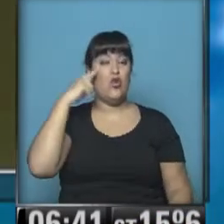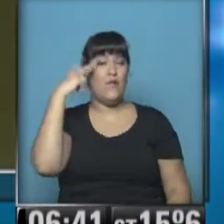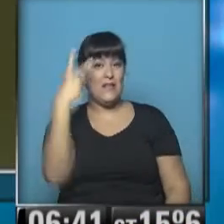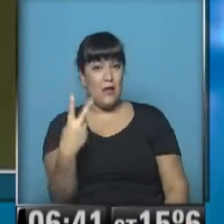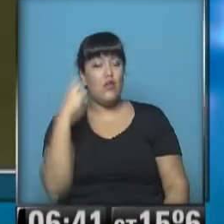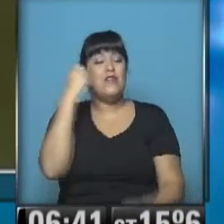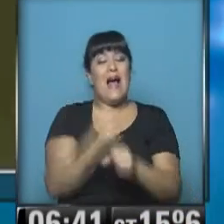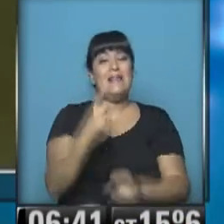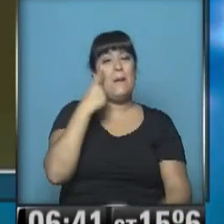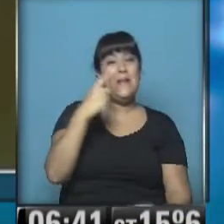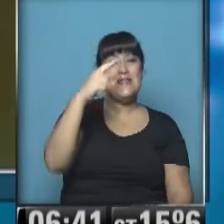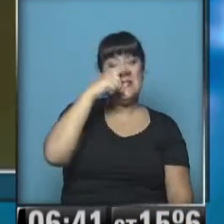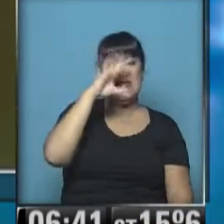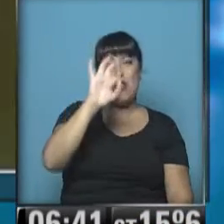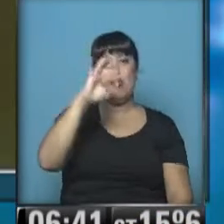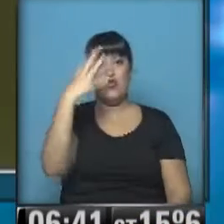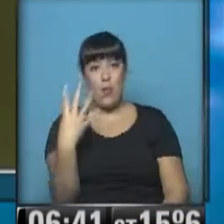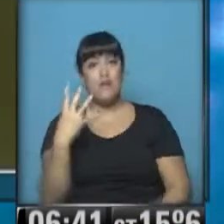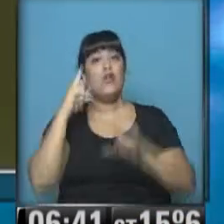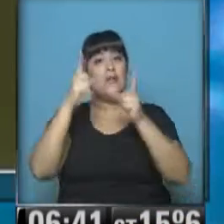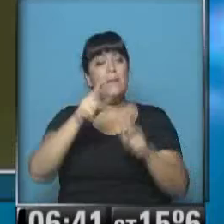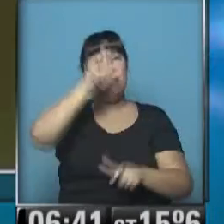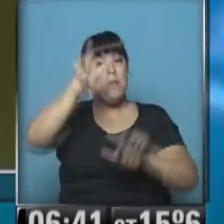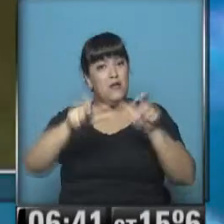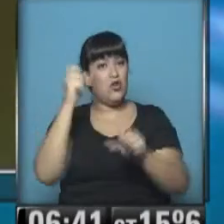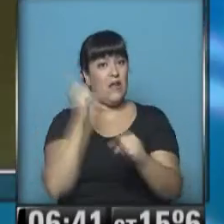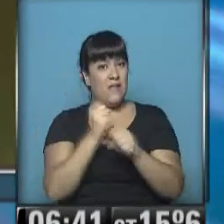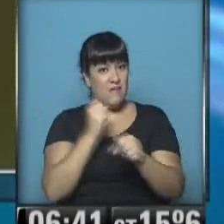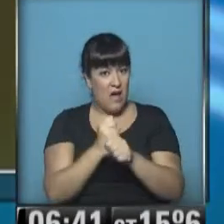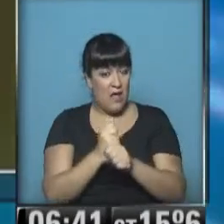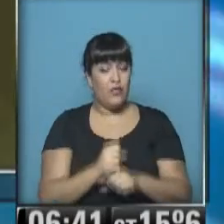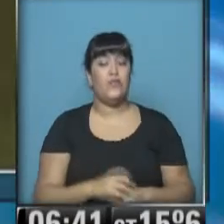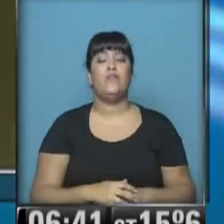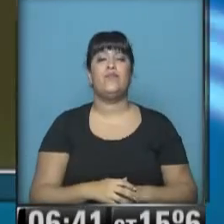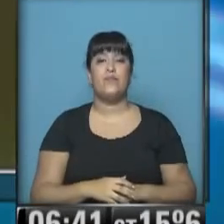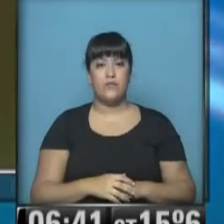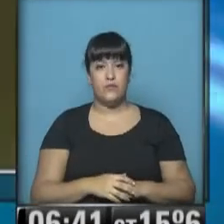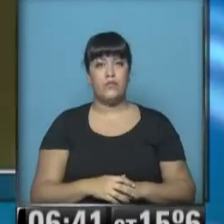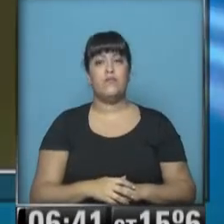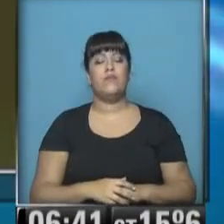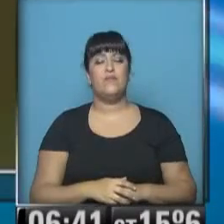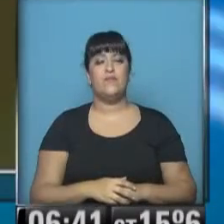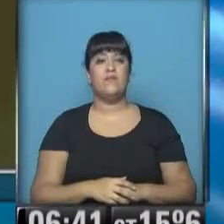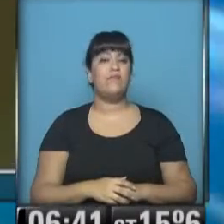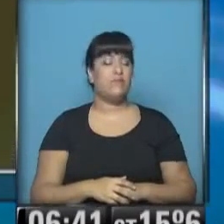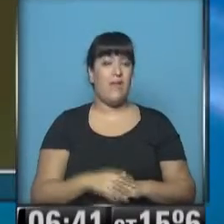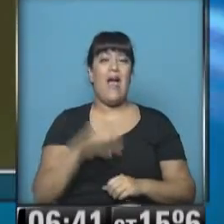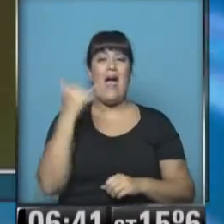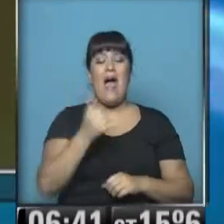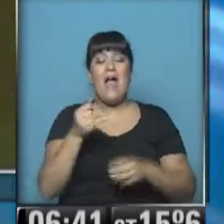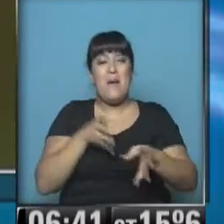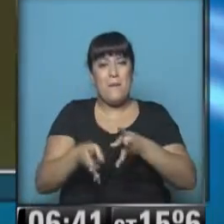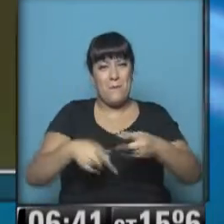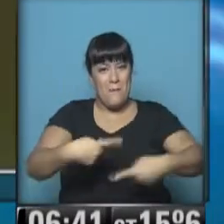1704. También con obras que se están realizando en este lugar. Duplicación de calzada, una autovía. Así que hay máquinas viales y